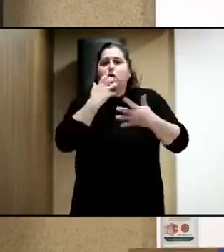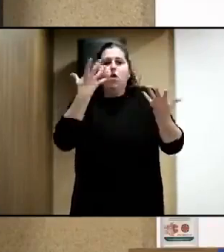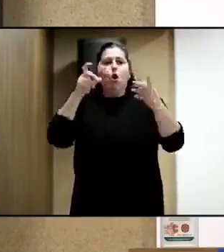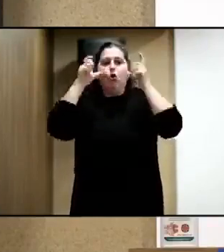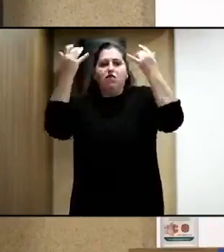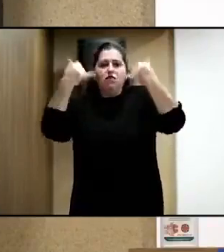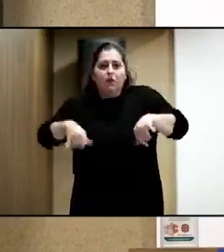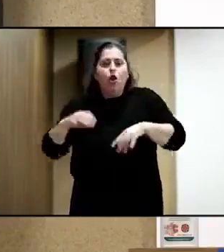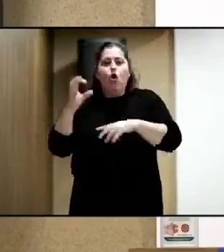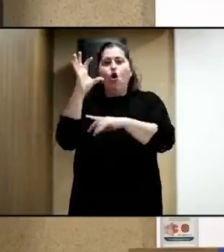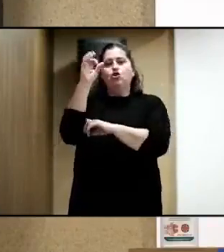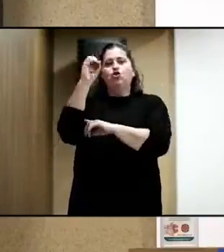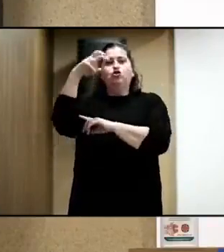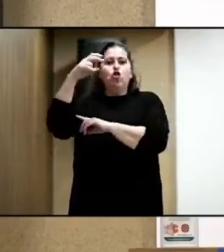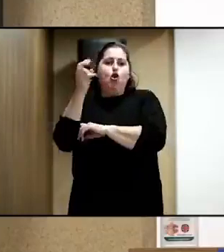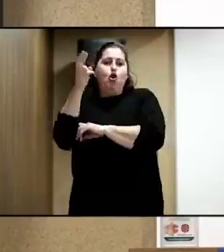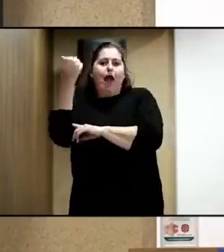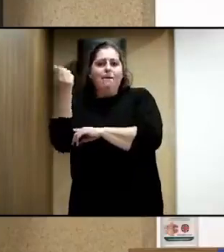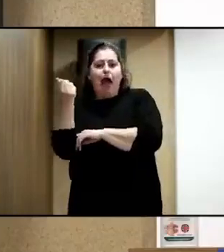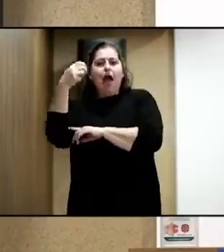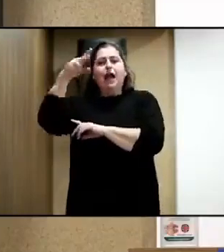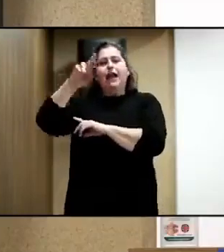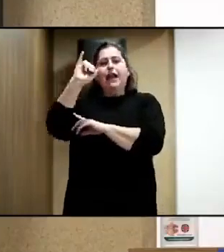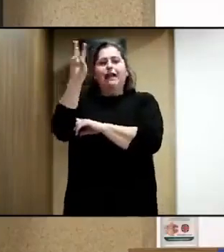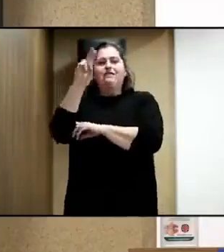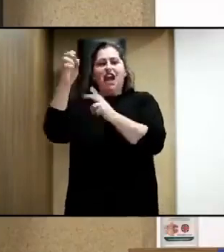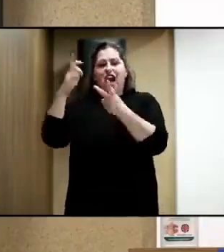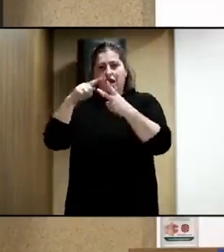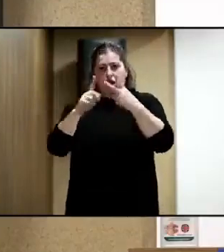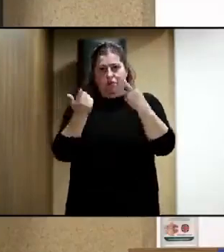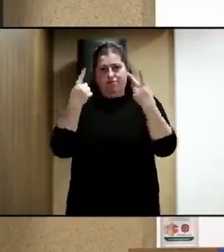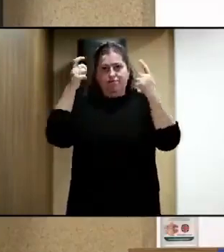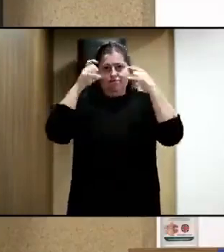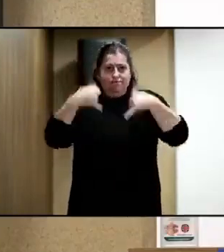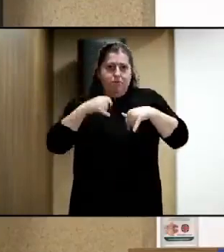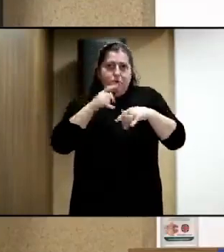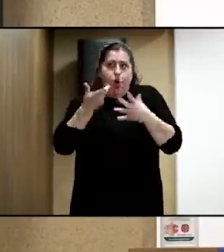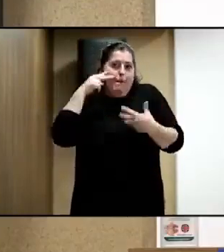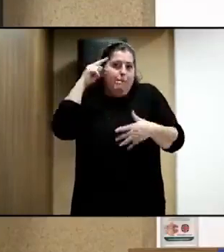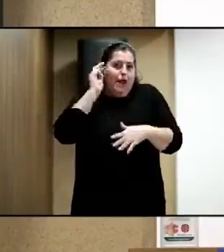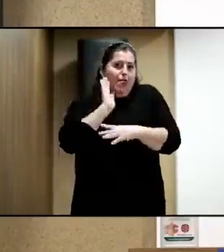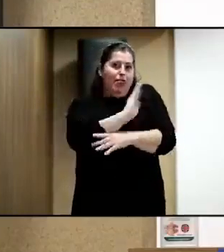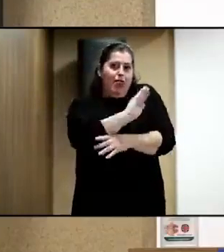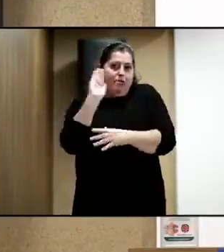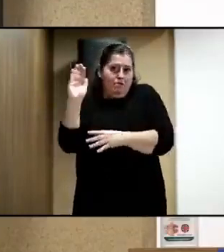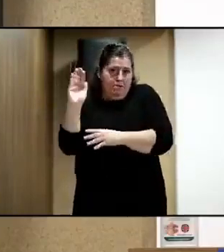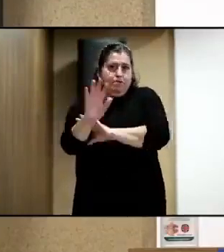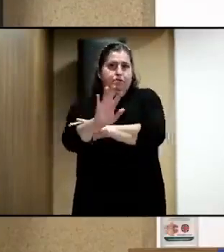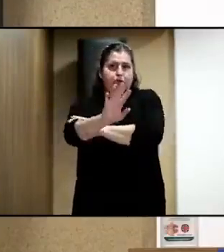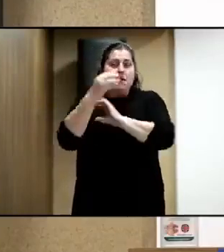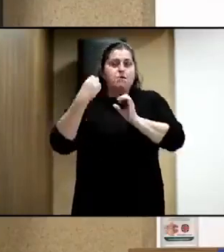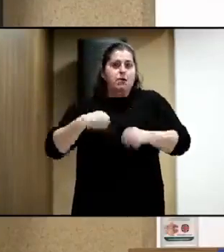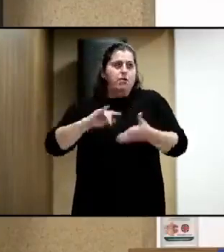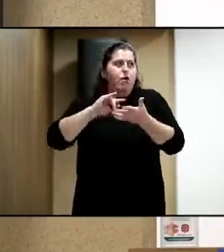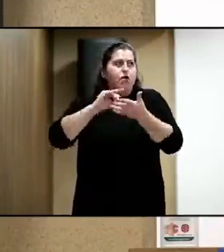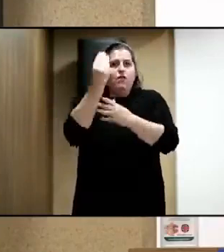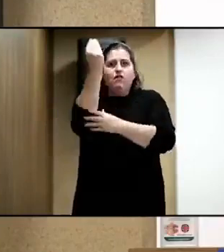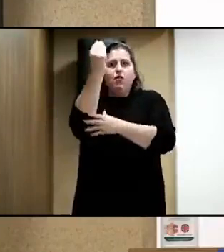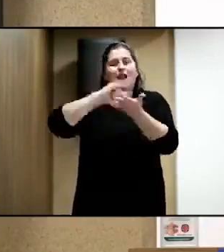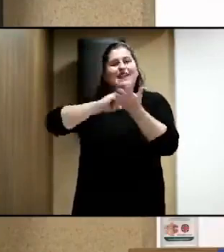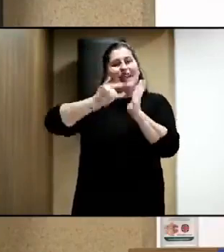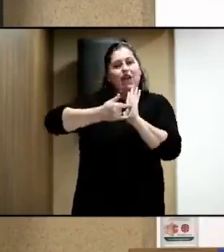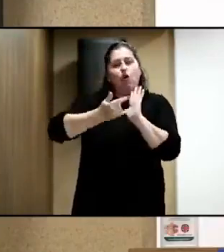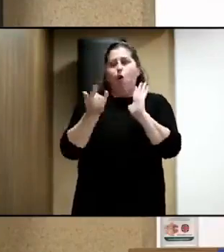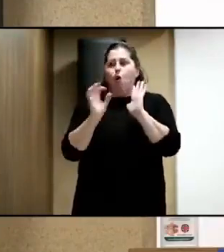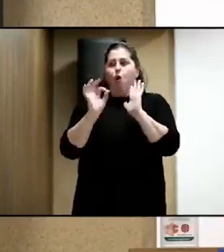y Sonorama Rivera, ¿no? Nos van a contar un poco su experiencia desde esa figura de técnico, ¿no? O de